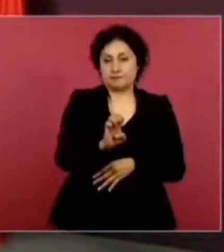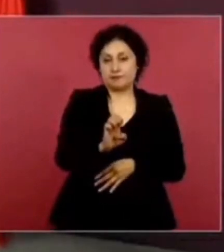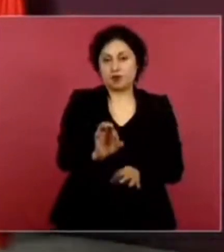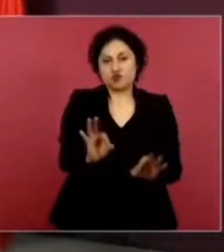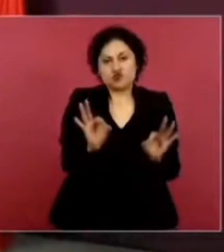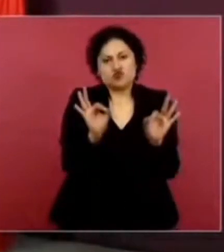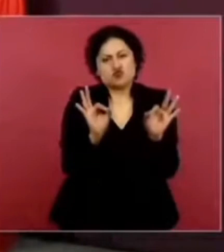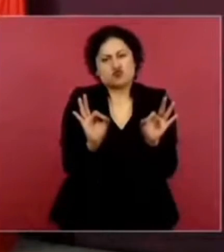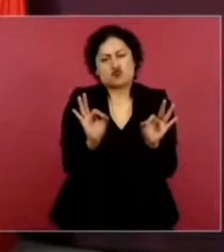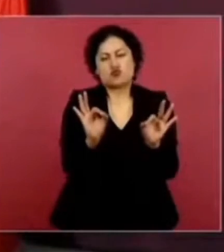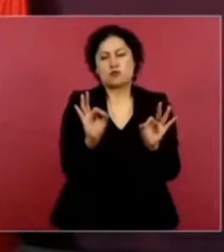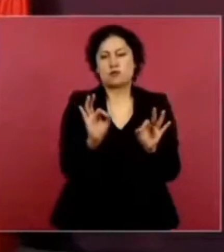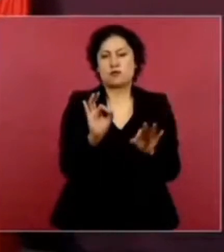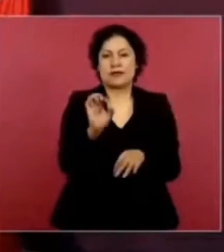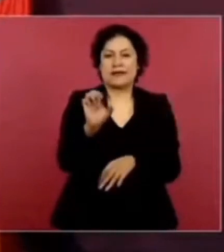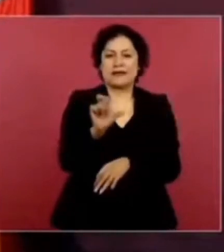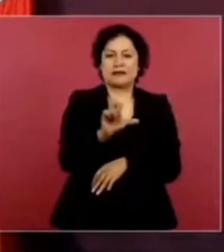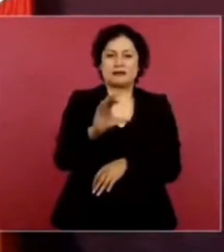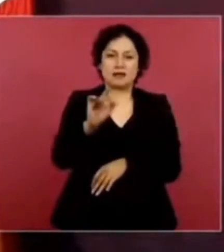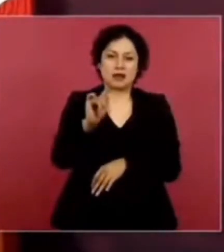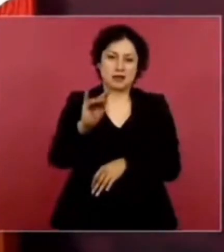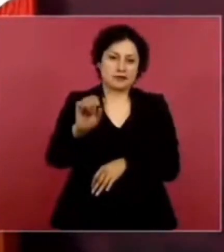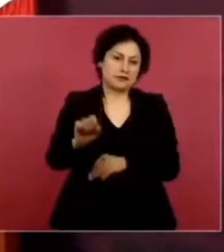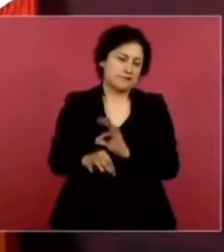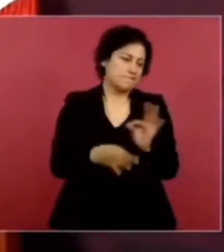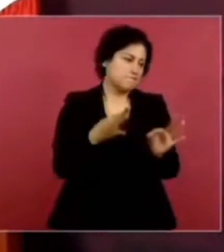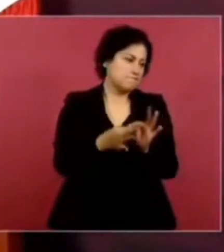Pues hasta allá está, para mí,